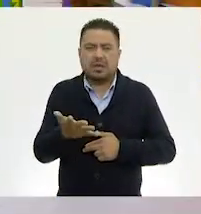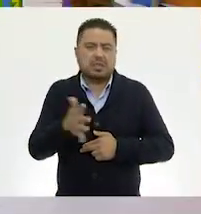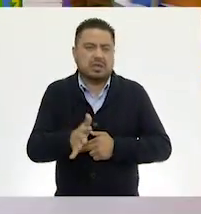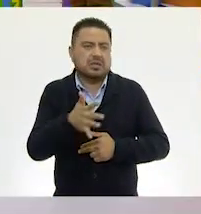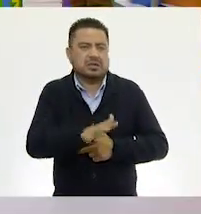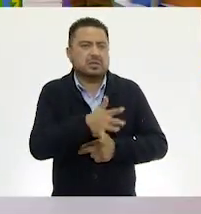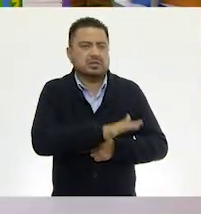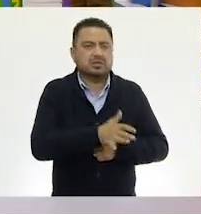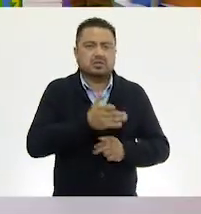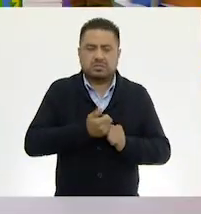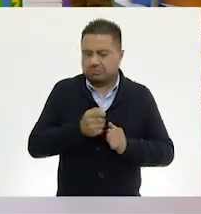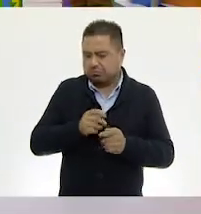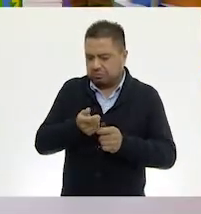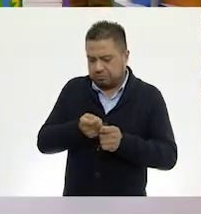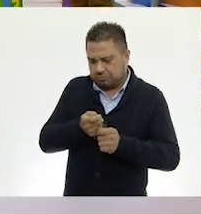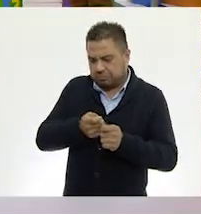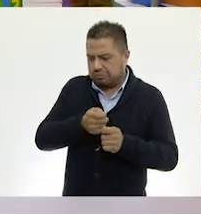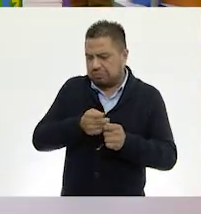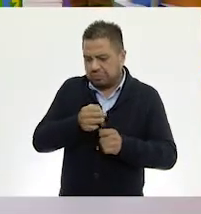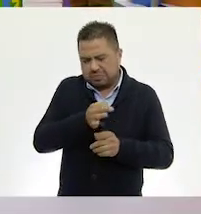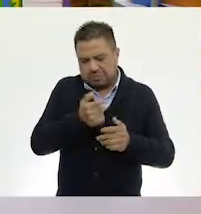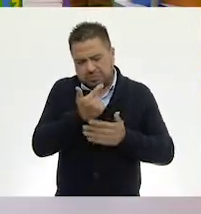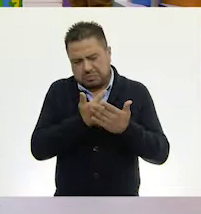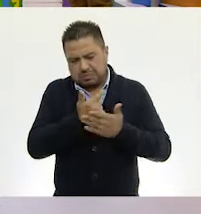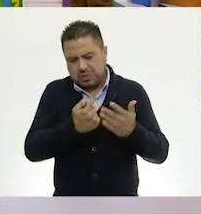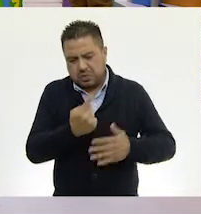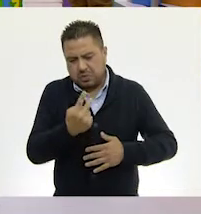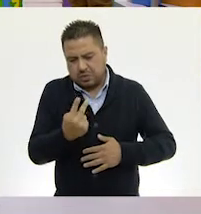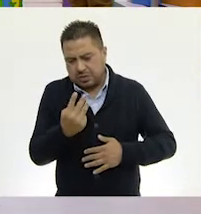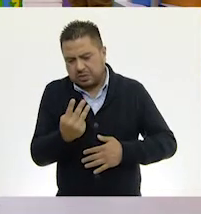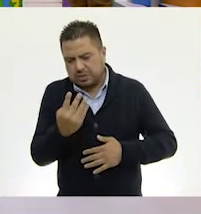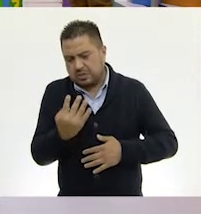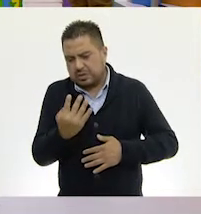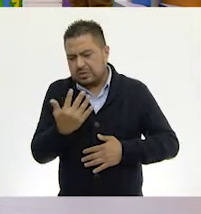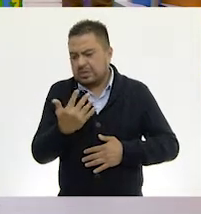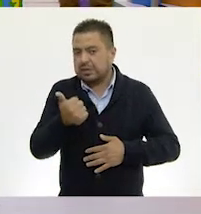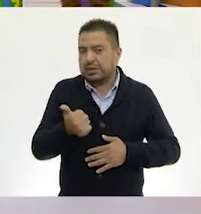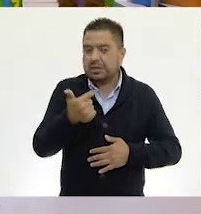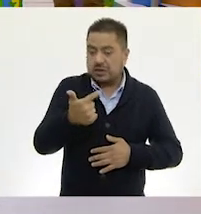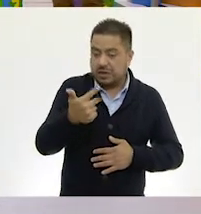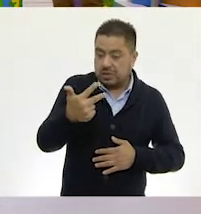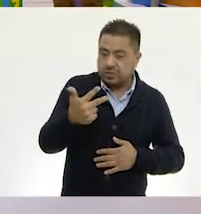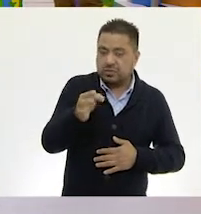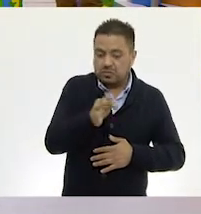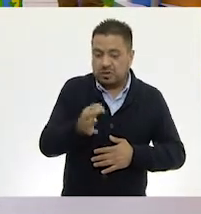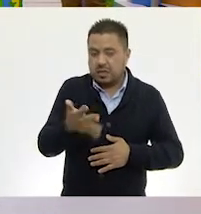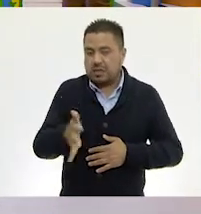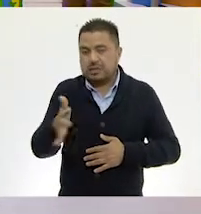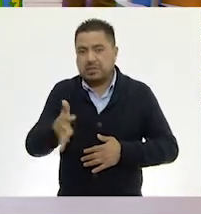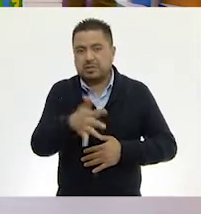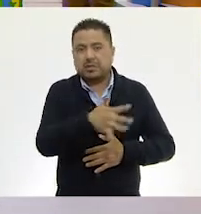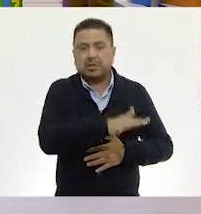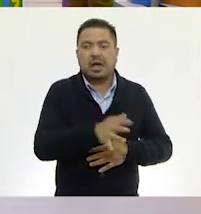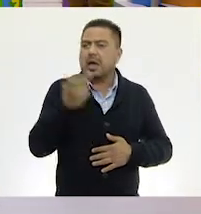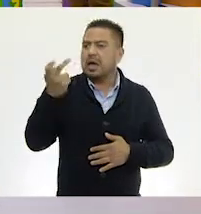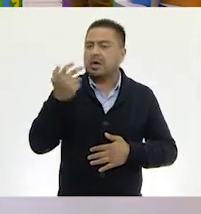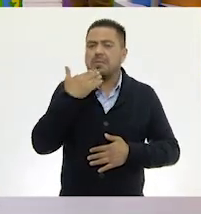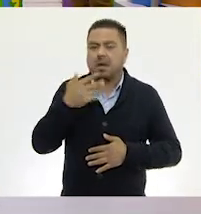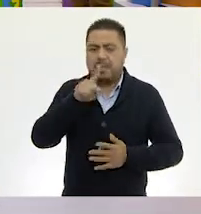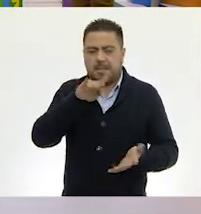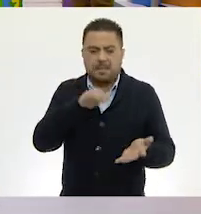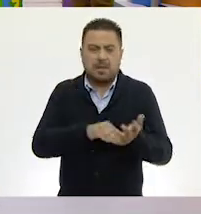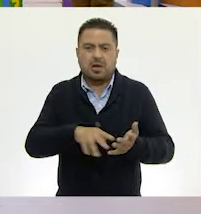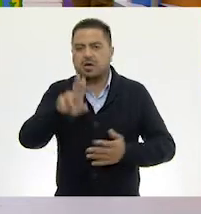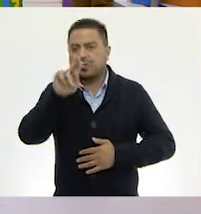Dos, tres, cuatro, cinco, seis, siete. Ocho monedas de diez pesos. Ocho monedas de diez pesos. Y ahí están mil